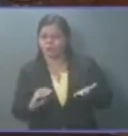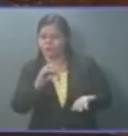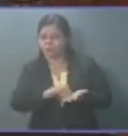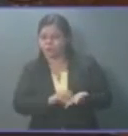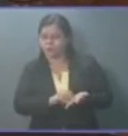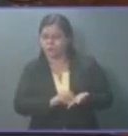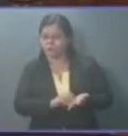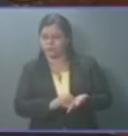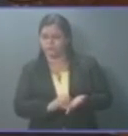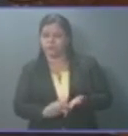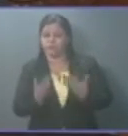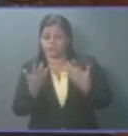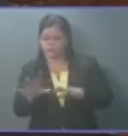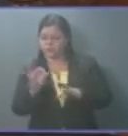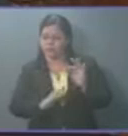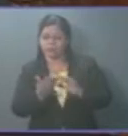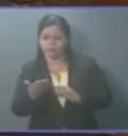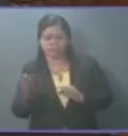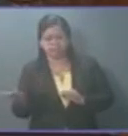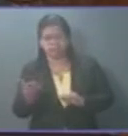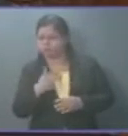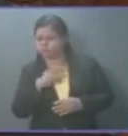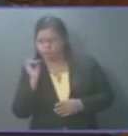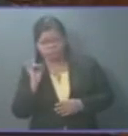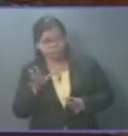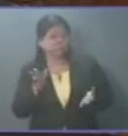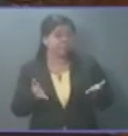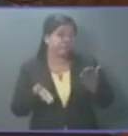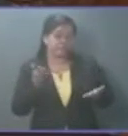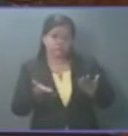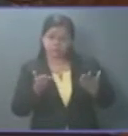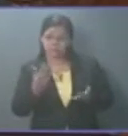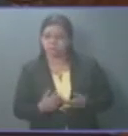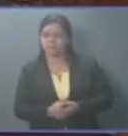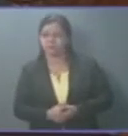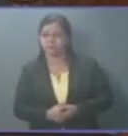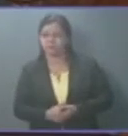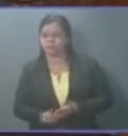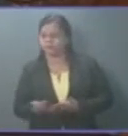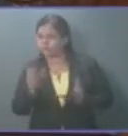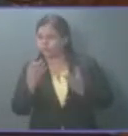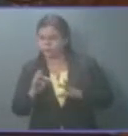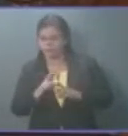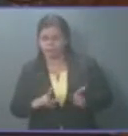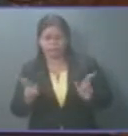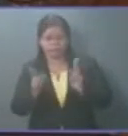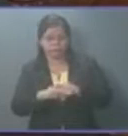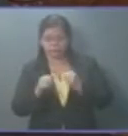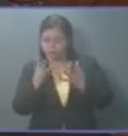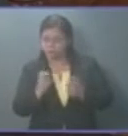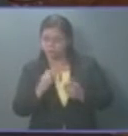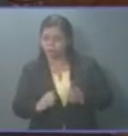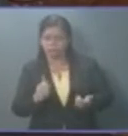a aquello que no les gusta y que por cierto dentro de poco quieren, quieren reformar para quitar los